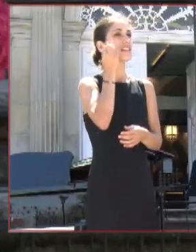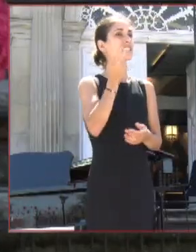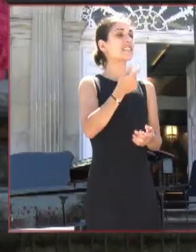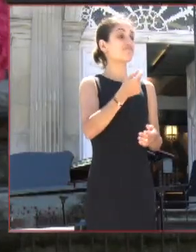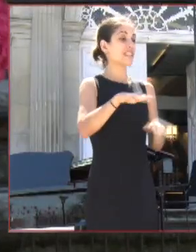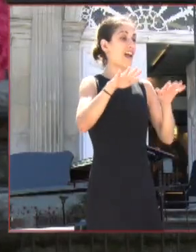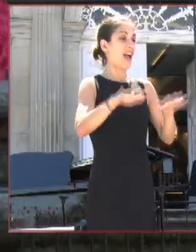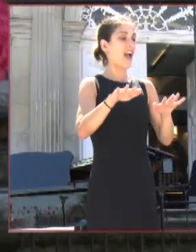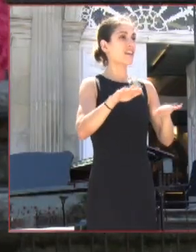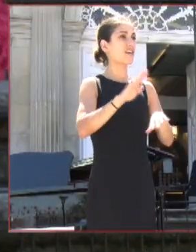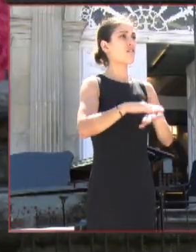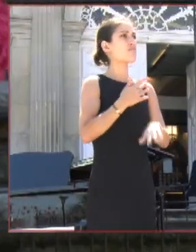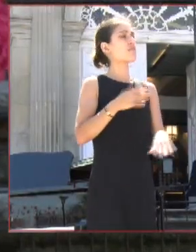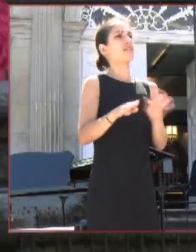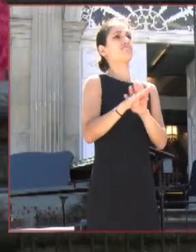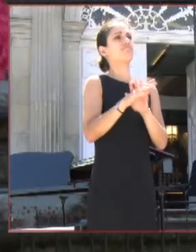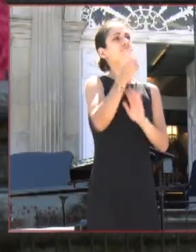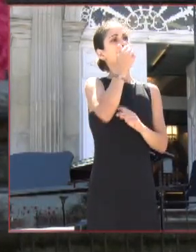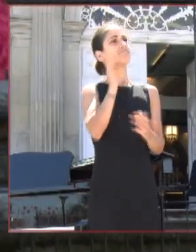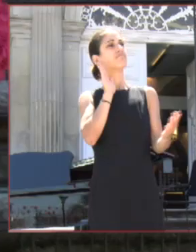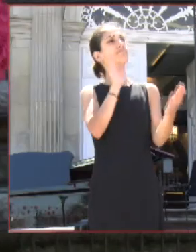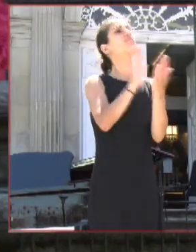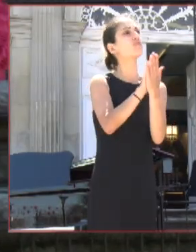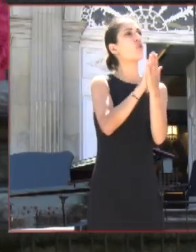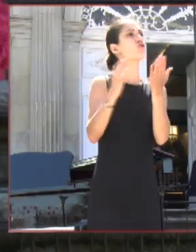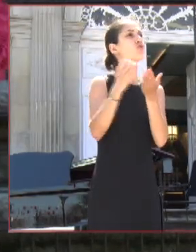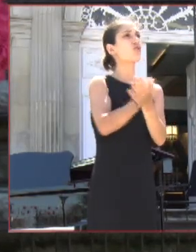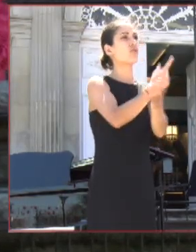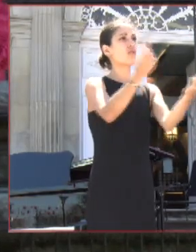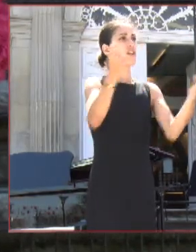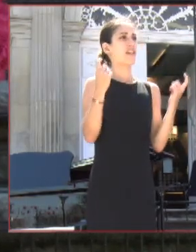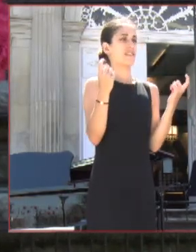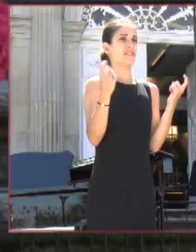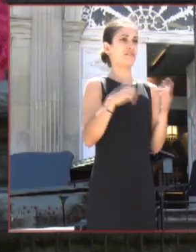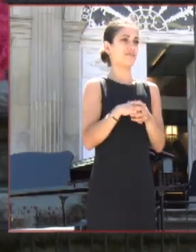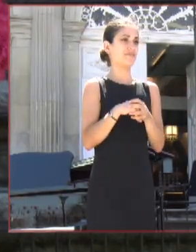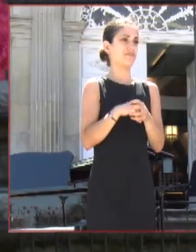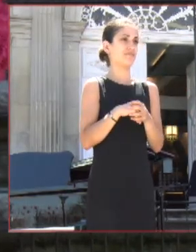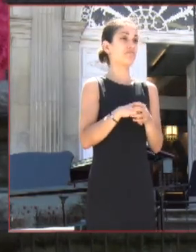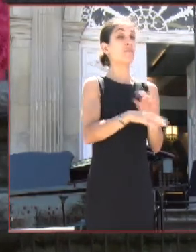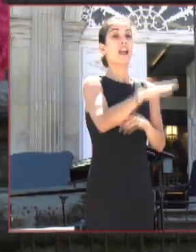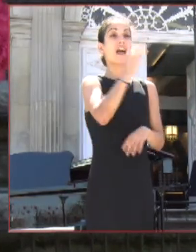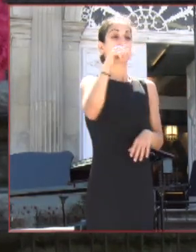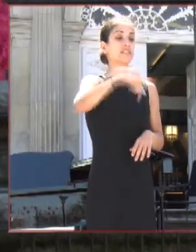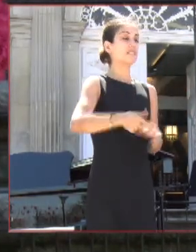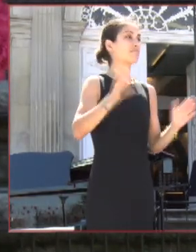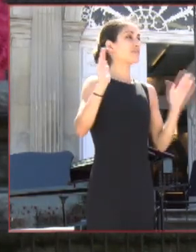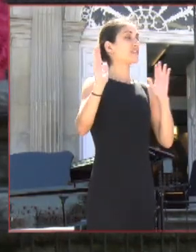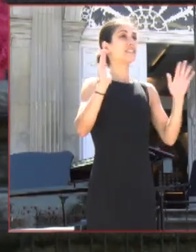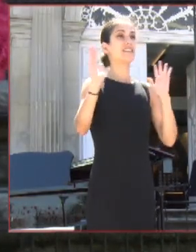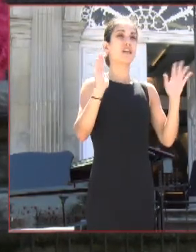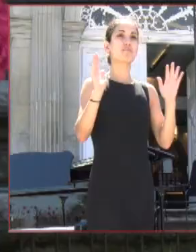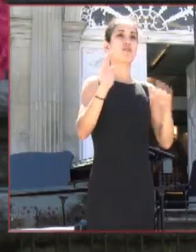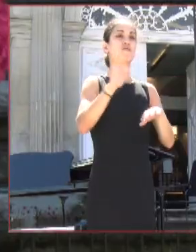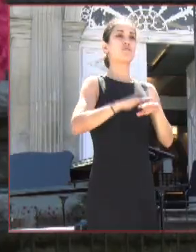cara a todo o que se xa necesario. E, ademais, estes son tempos para que as